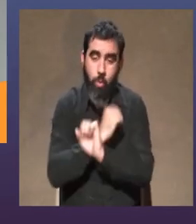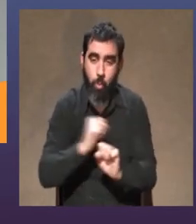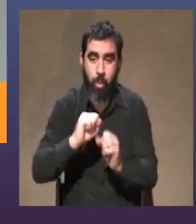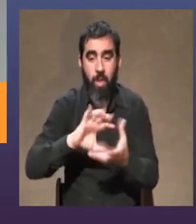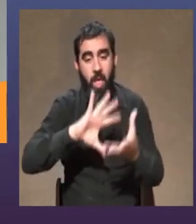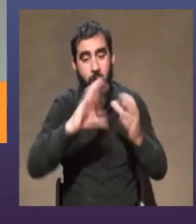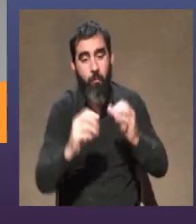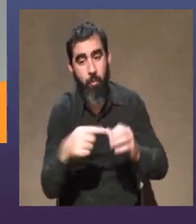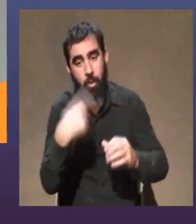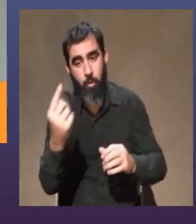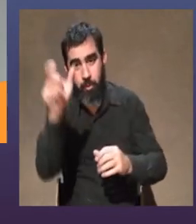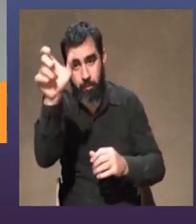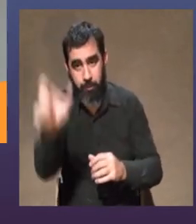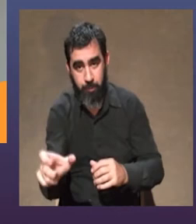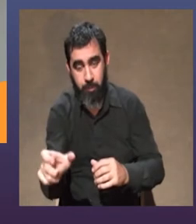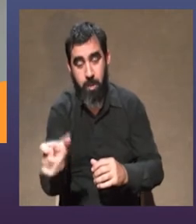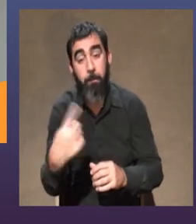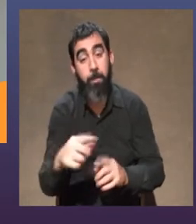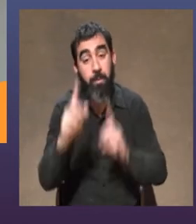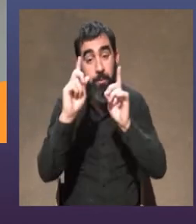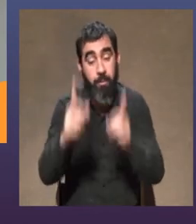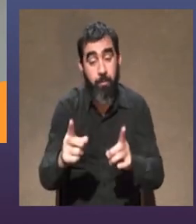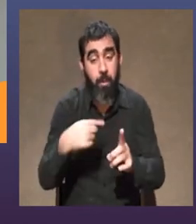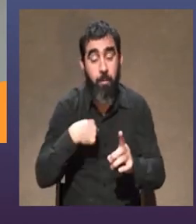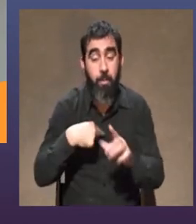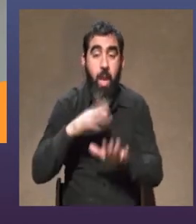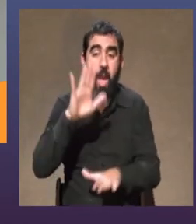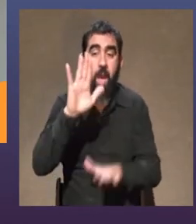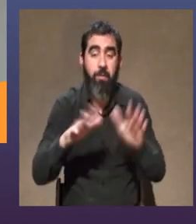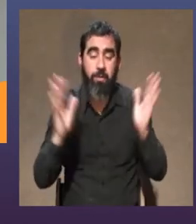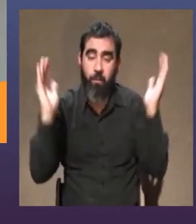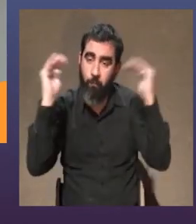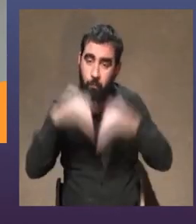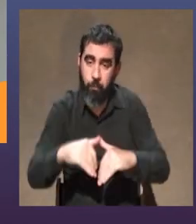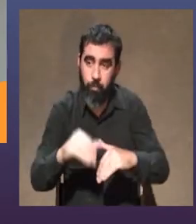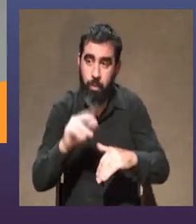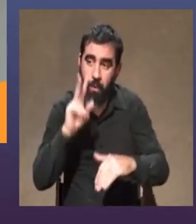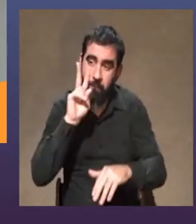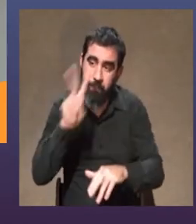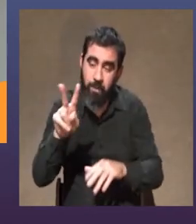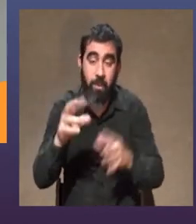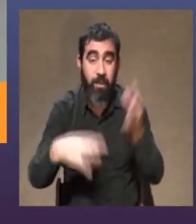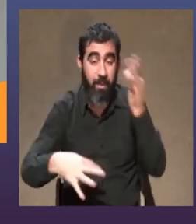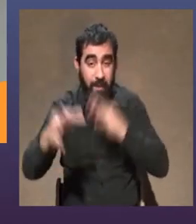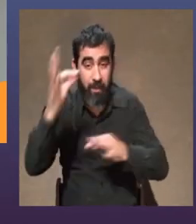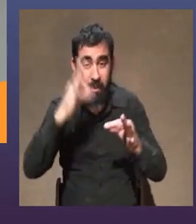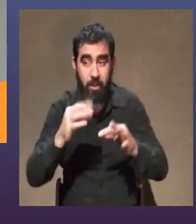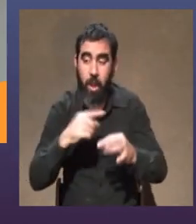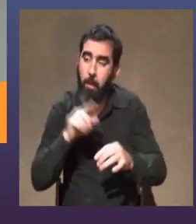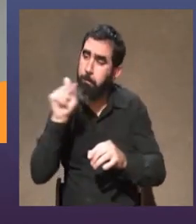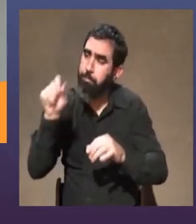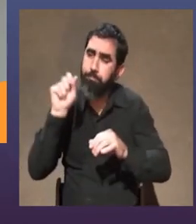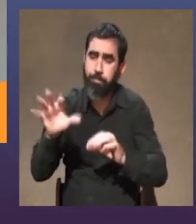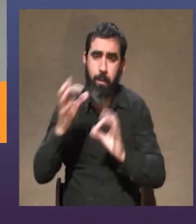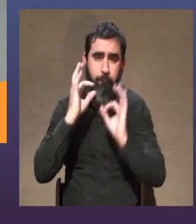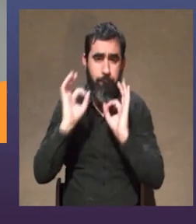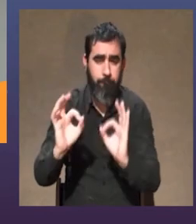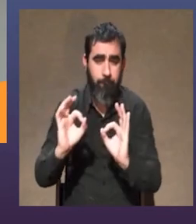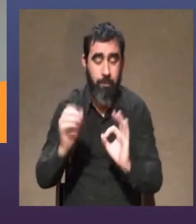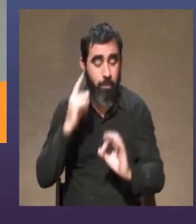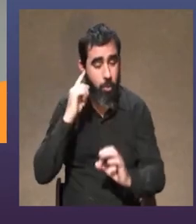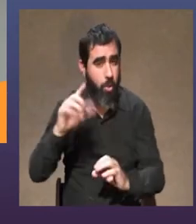estilo de otro pero por otro lado a a veces me frustra cuando van a ver una obra y me dicen pa es tan tuya Jimena y se